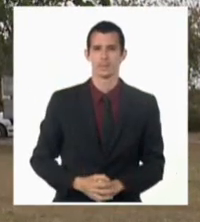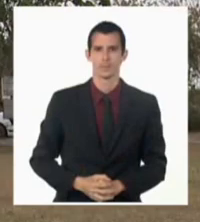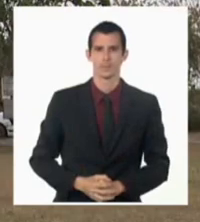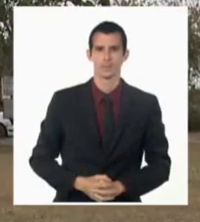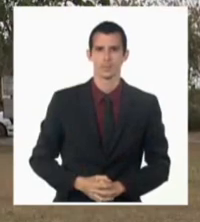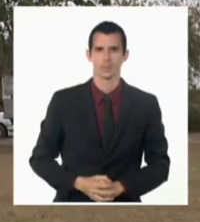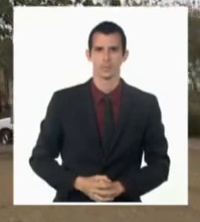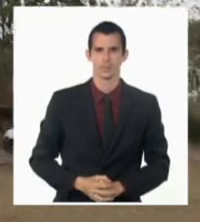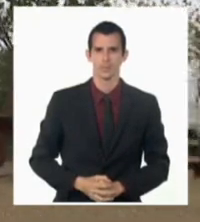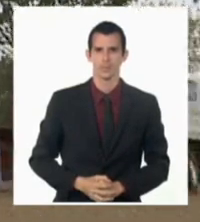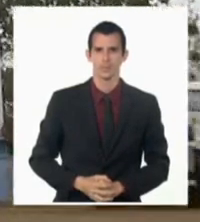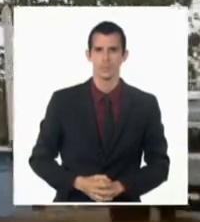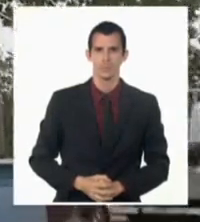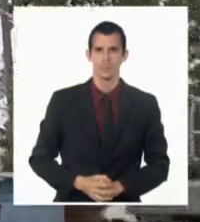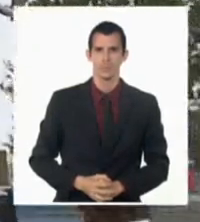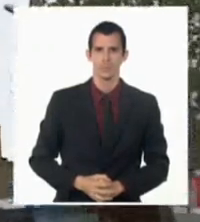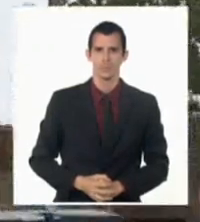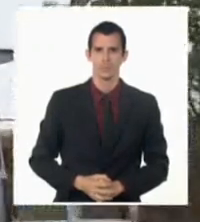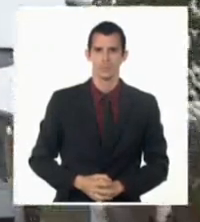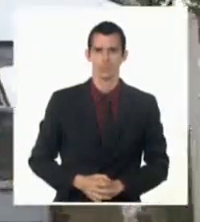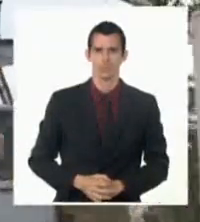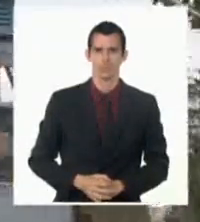Espinosa, Canal Cubano de Noticias.